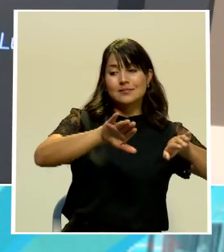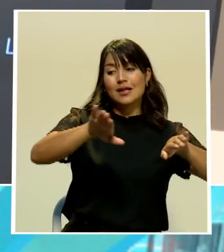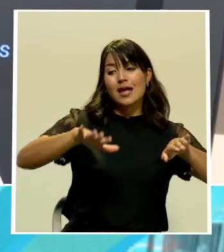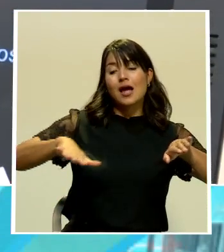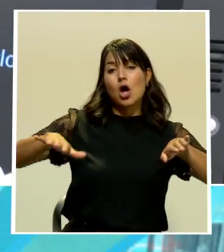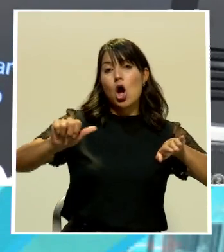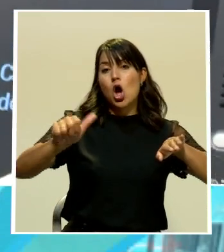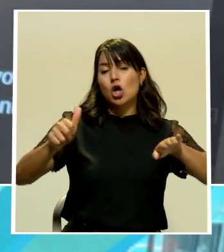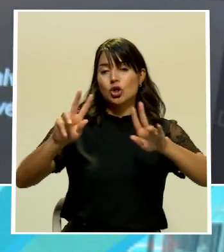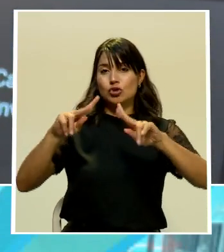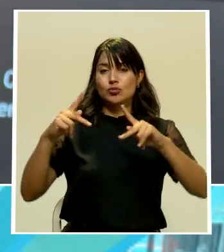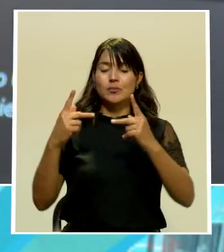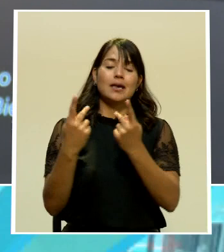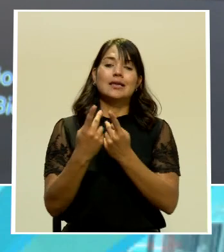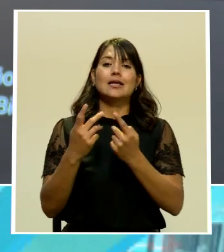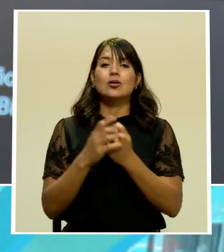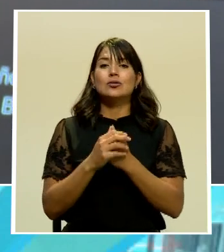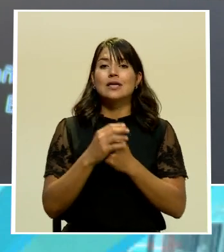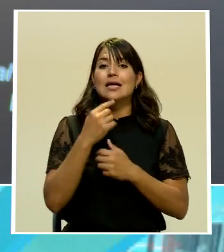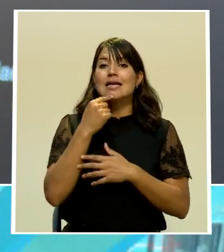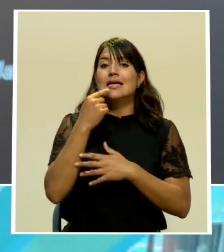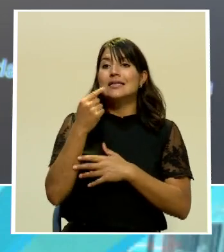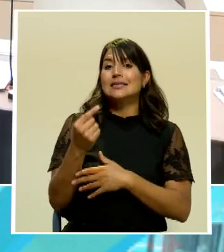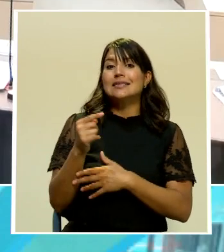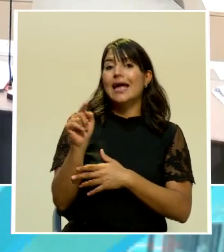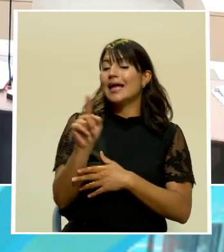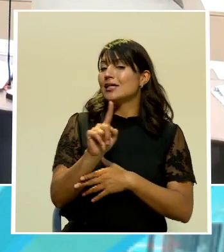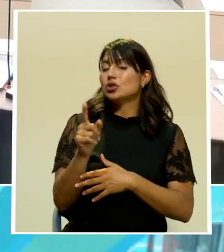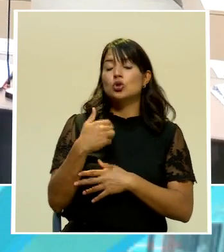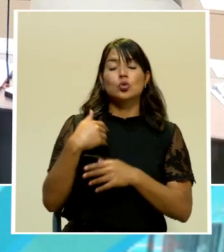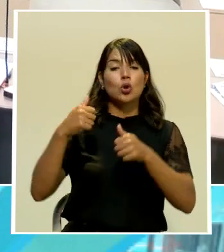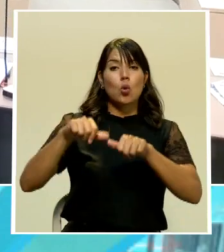dijeron que no tenían este acuerdo con el Ministro de Hacienda. Veamos.